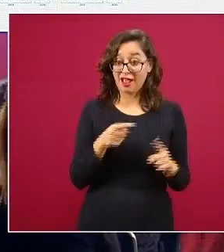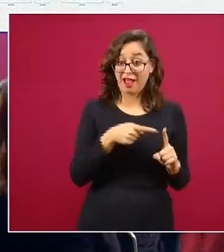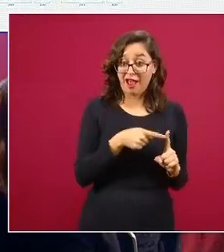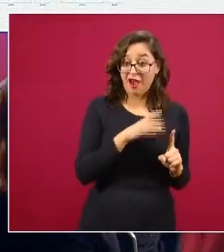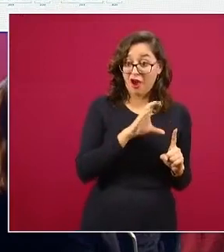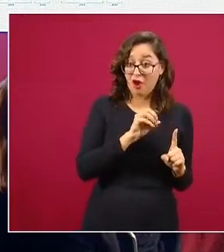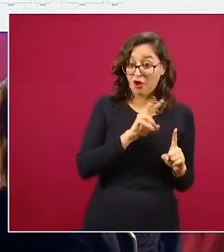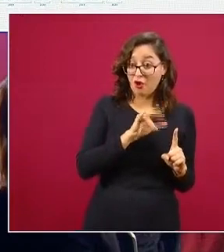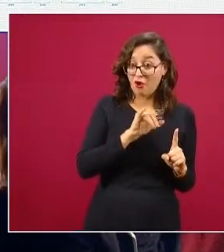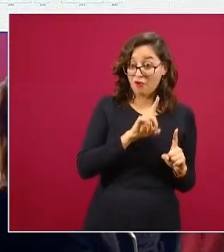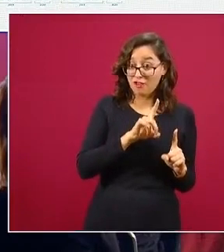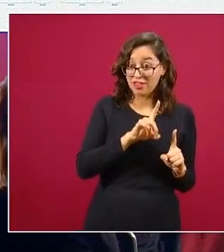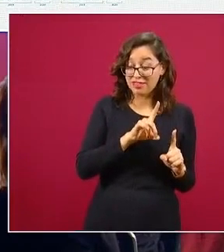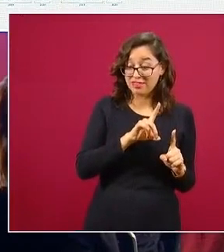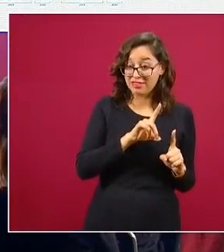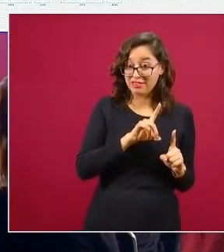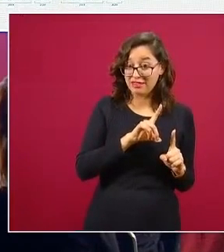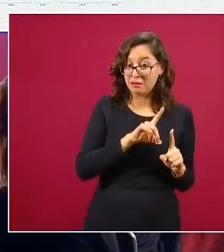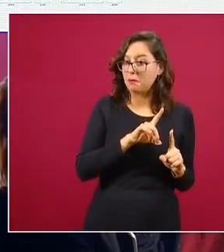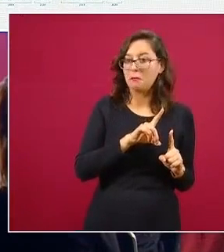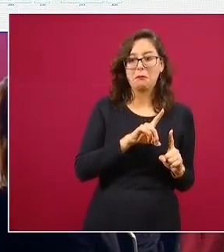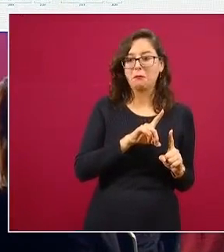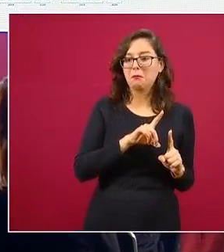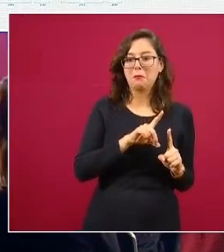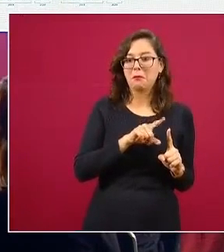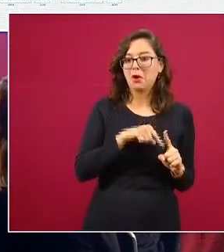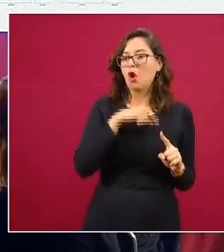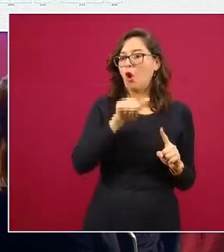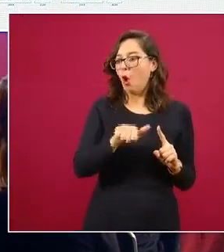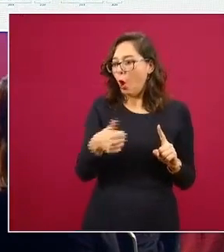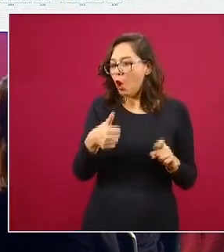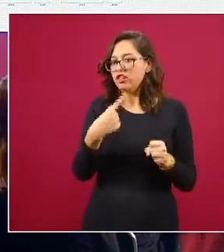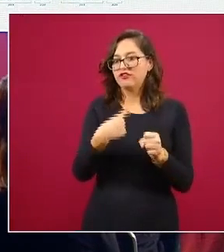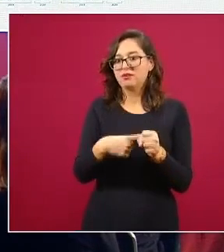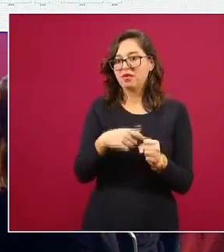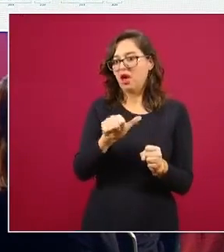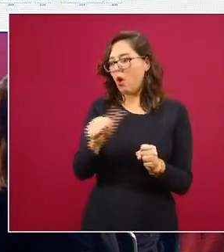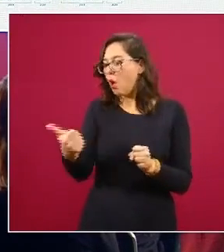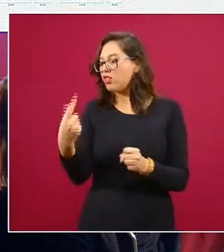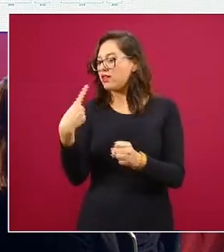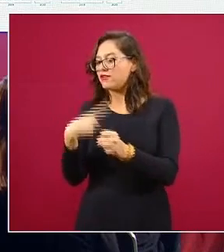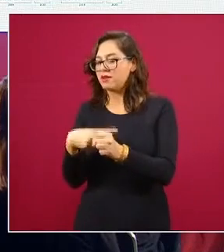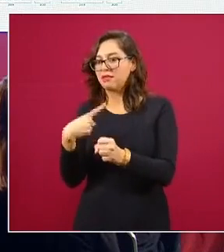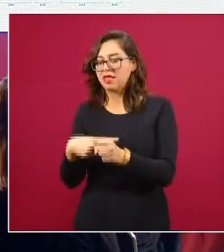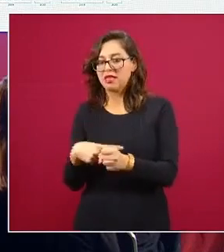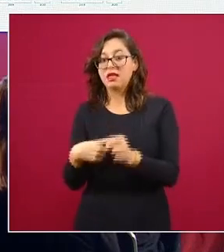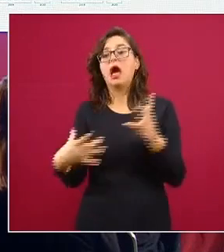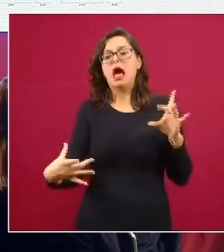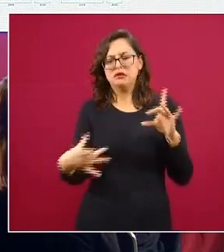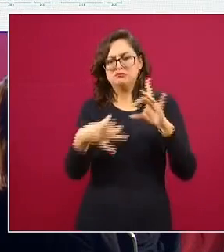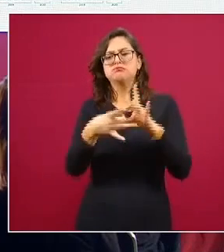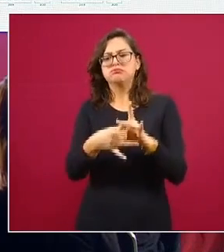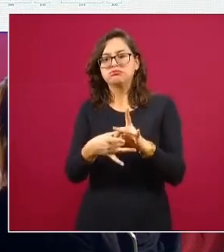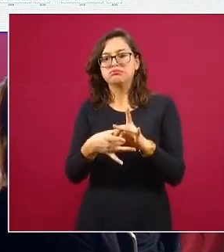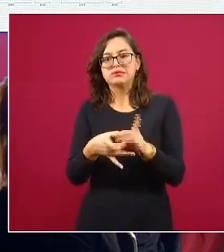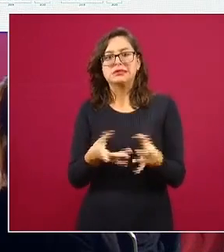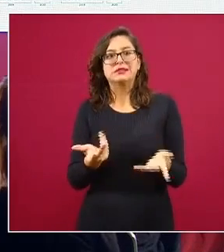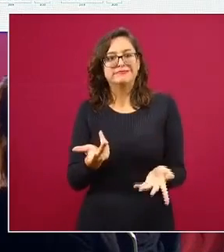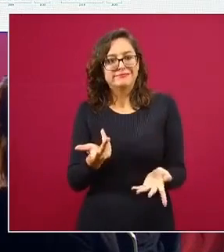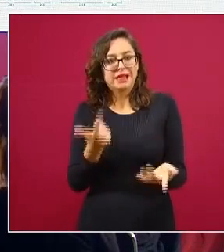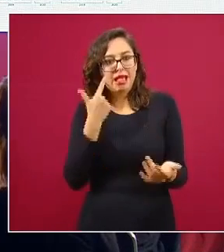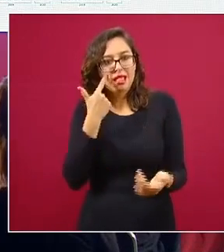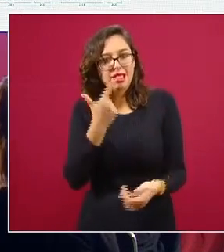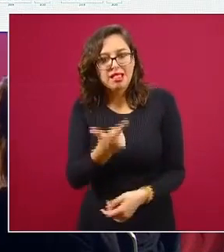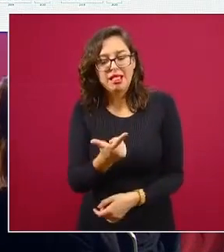no solo mata directamente sino hay efectos colaterales que este instrumento permite analizar para la toma de